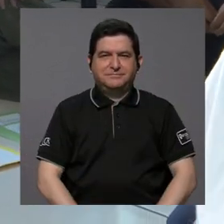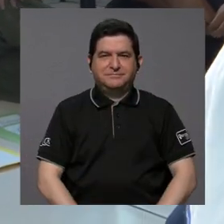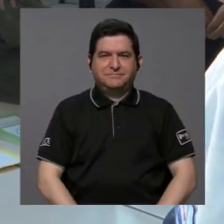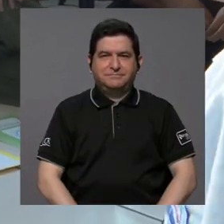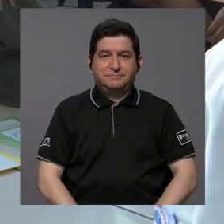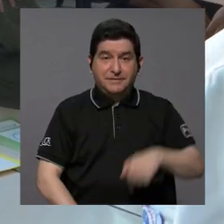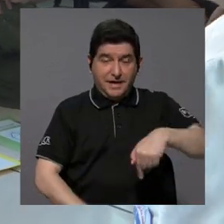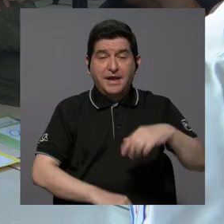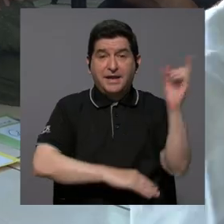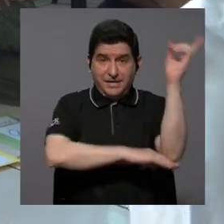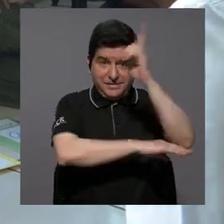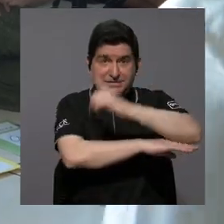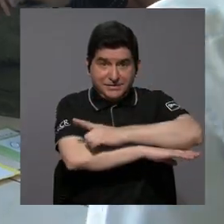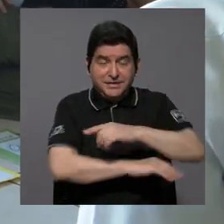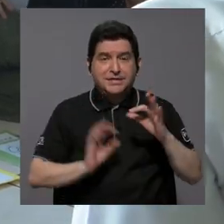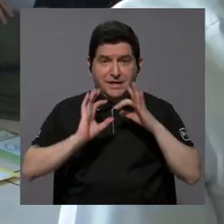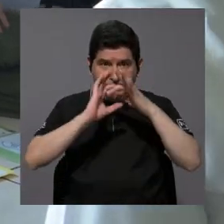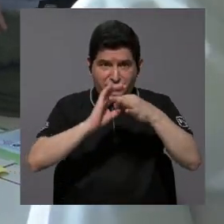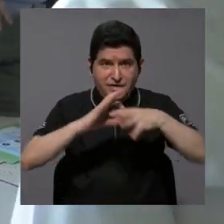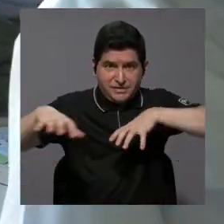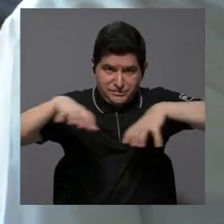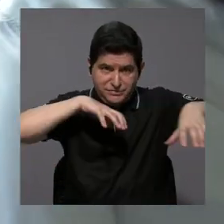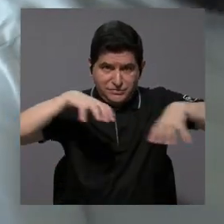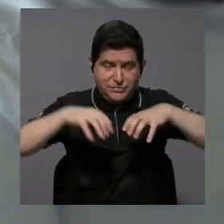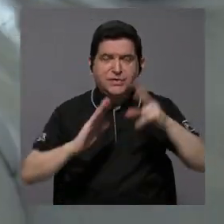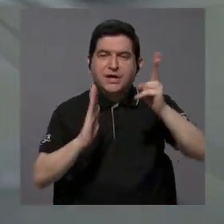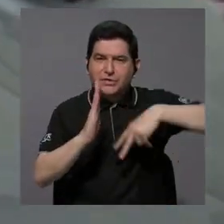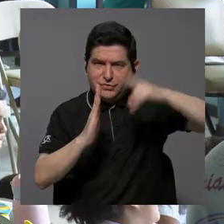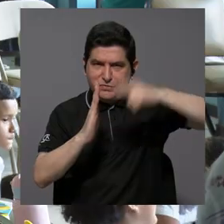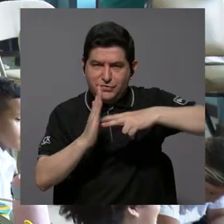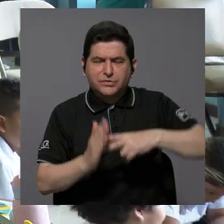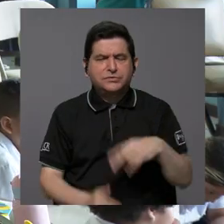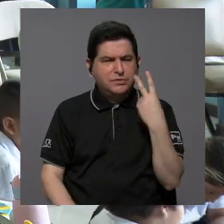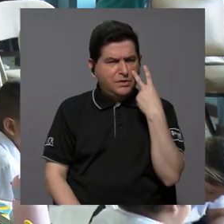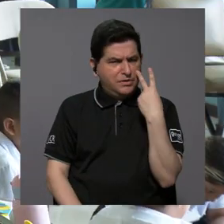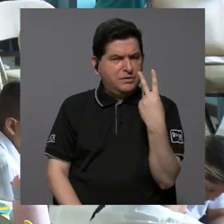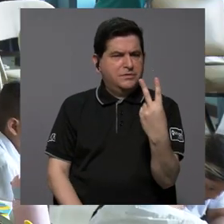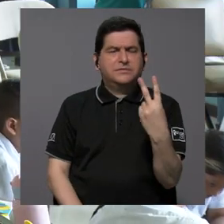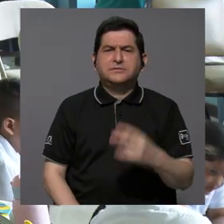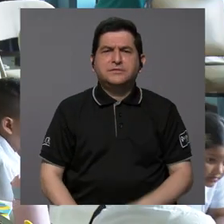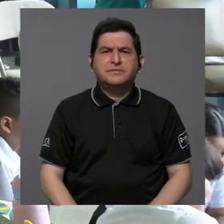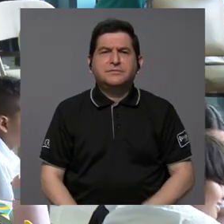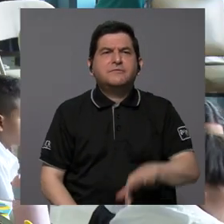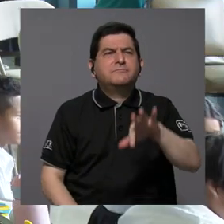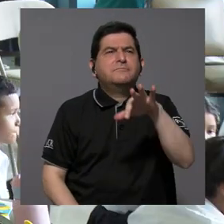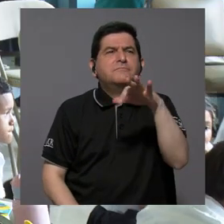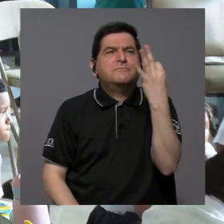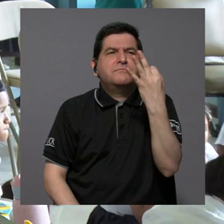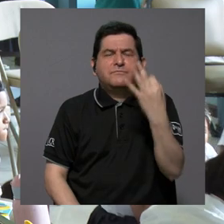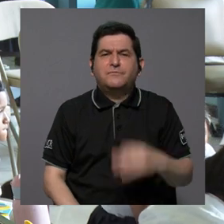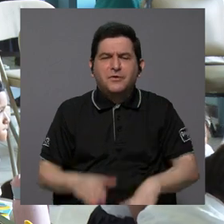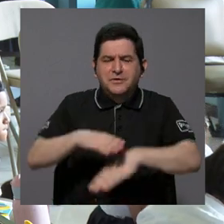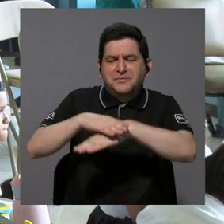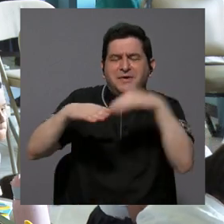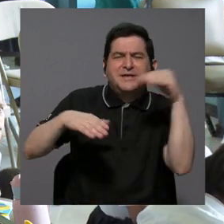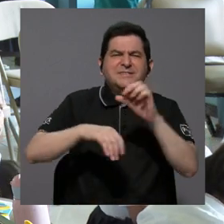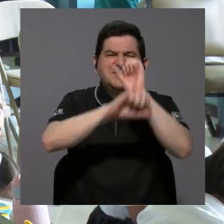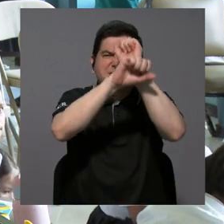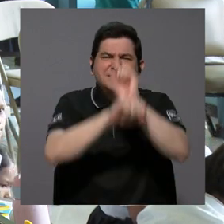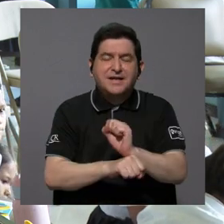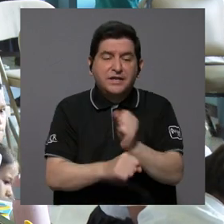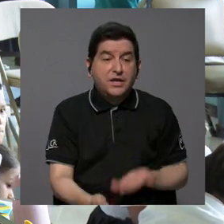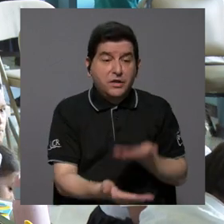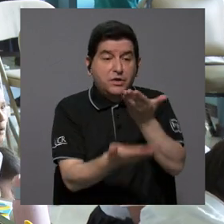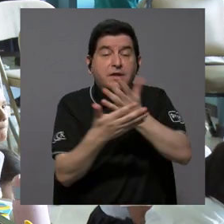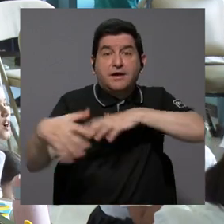días, con respecto a estas actividades de lectura, hemos visto cómo sacarlos de la rutina, cómo ofrecerles